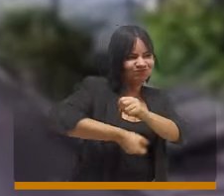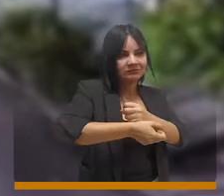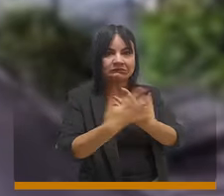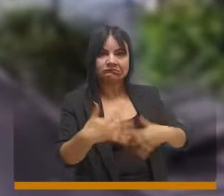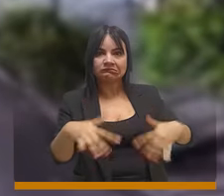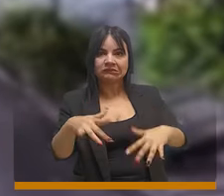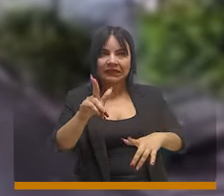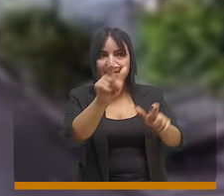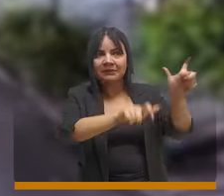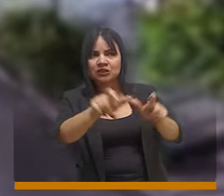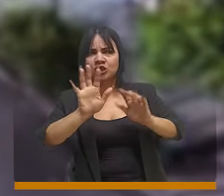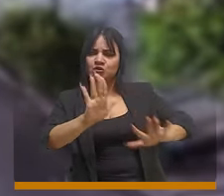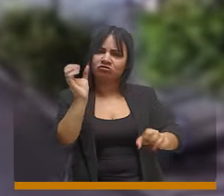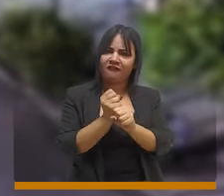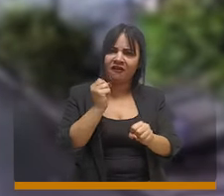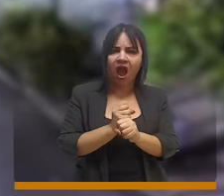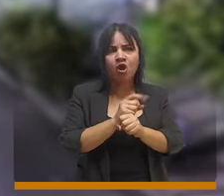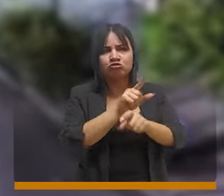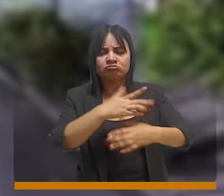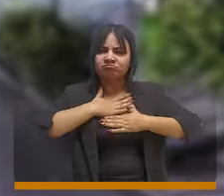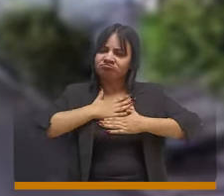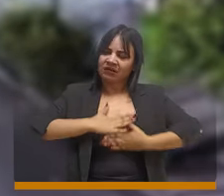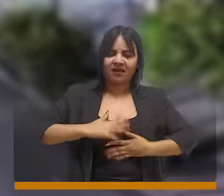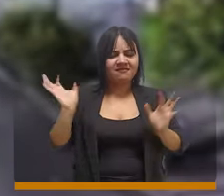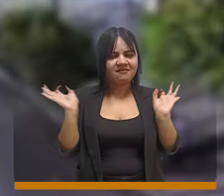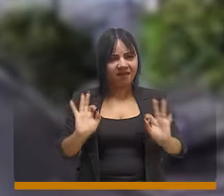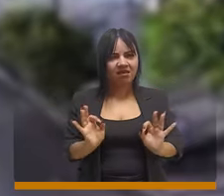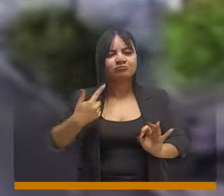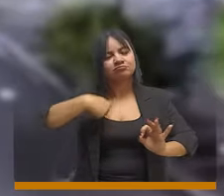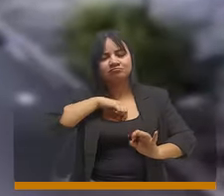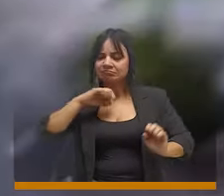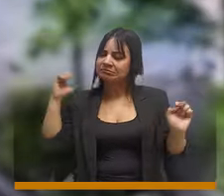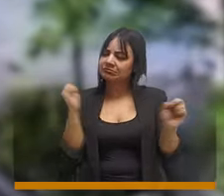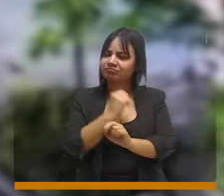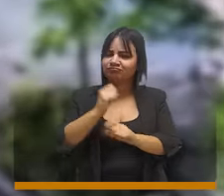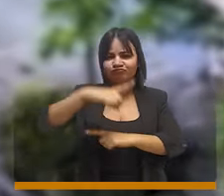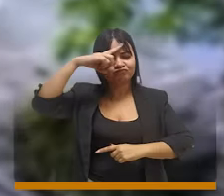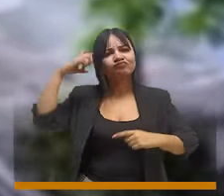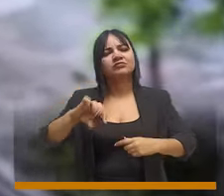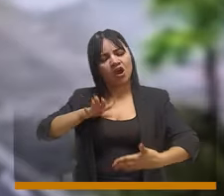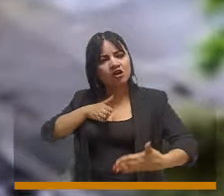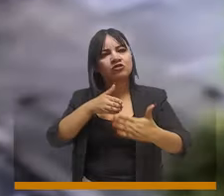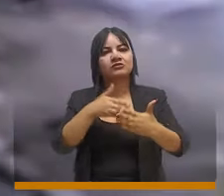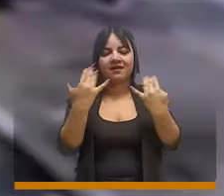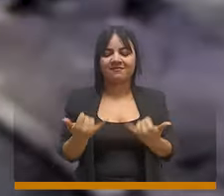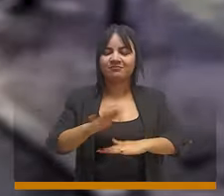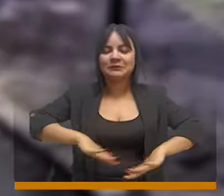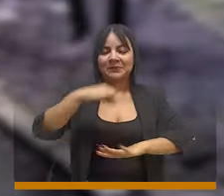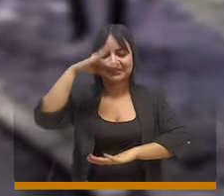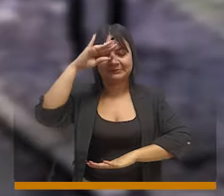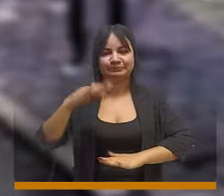atenta contra las personas, contra su trabajo, contra su tranquilidad. Y por lo mismo estamos trabajando fuertemente contra este en Medellín.